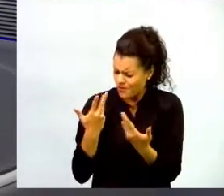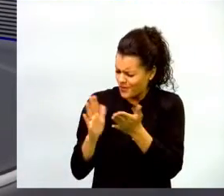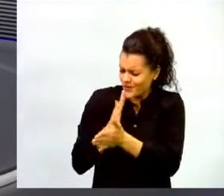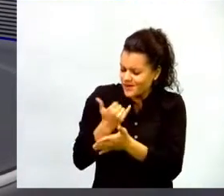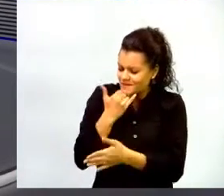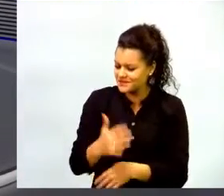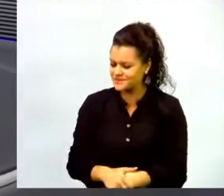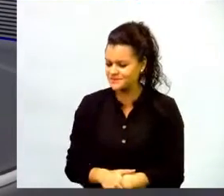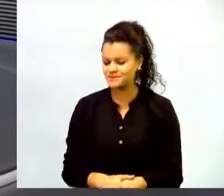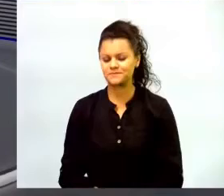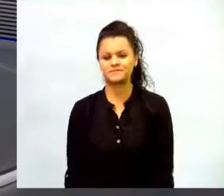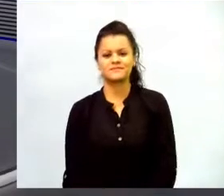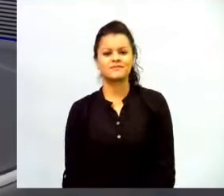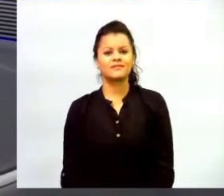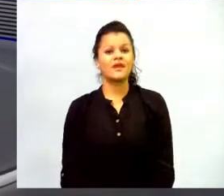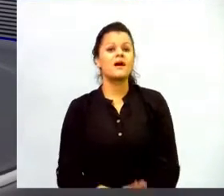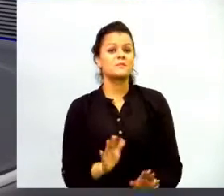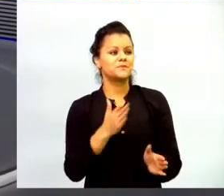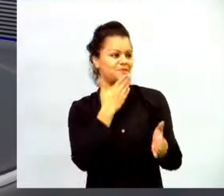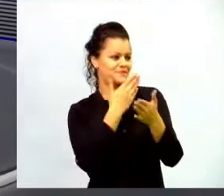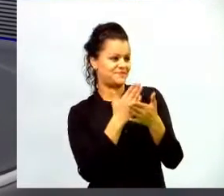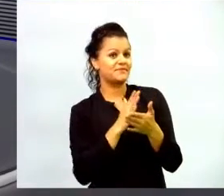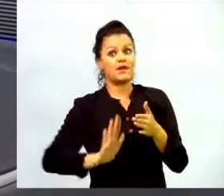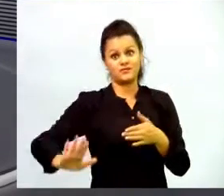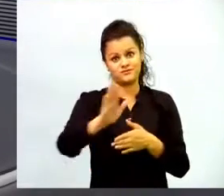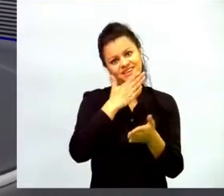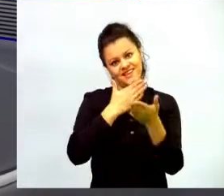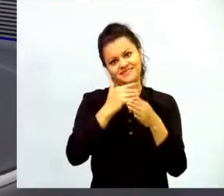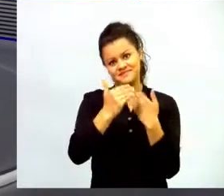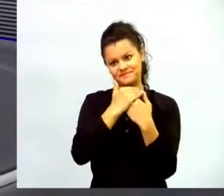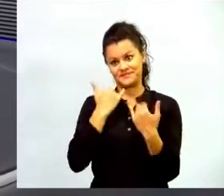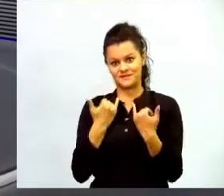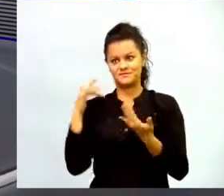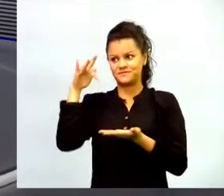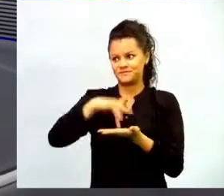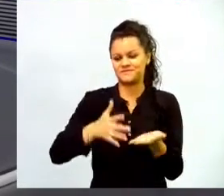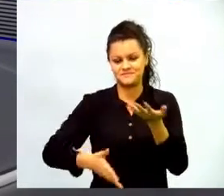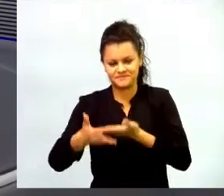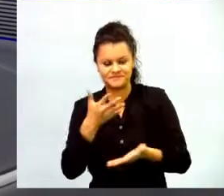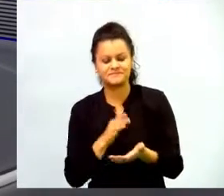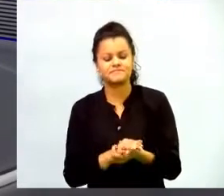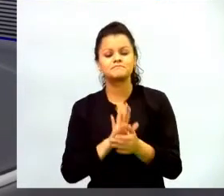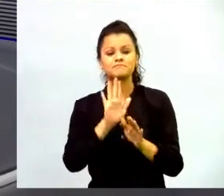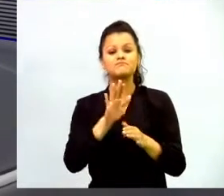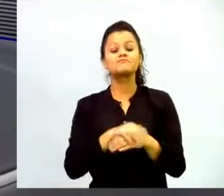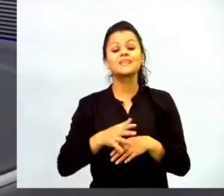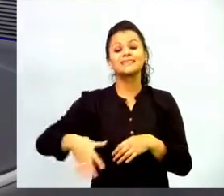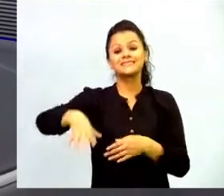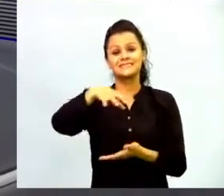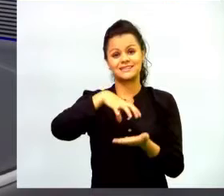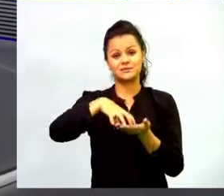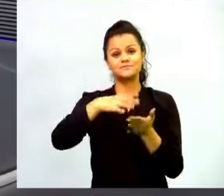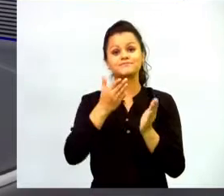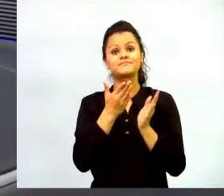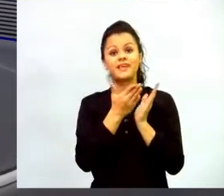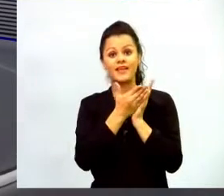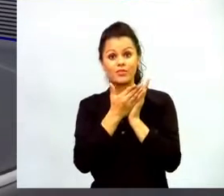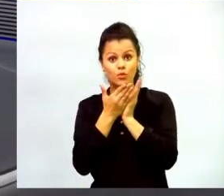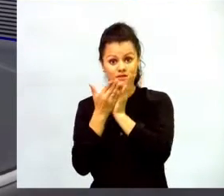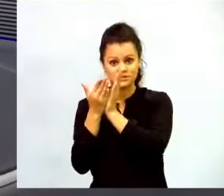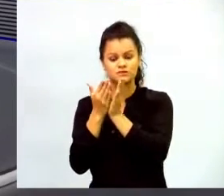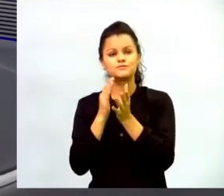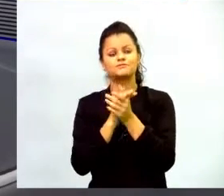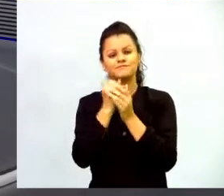a ustedes por permitirnos compartir este espacio. Los centros de innovación educativa regional en Colombia han sido la